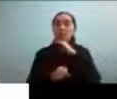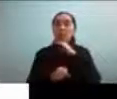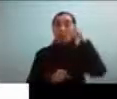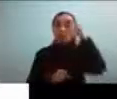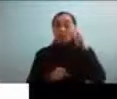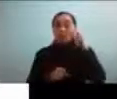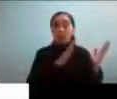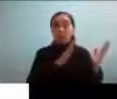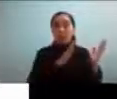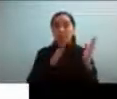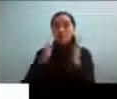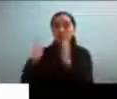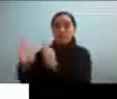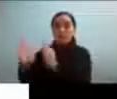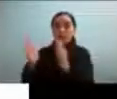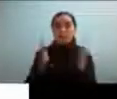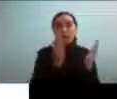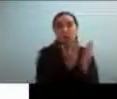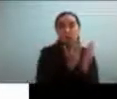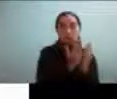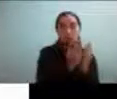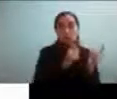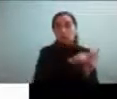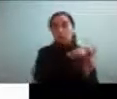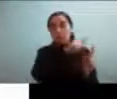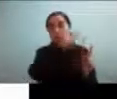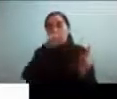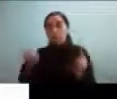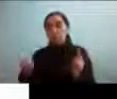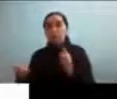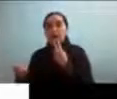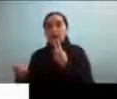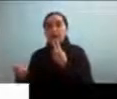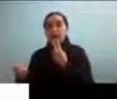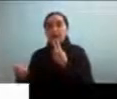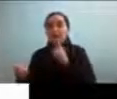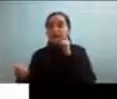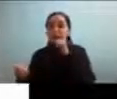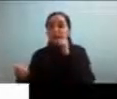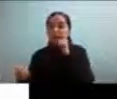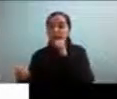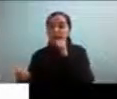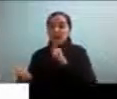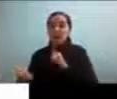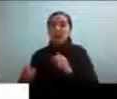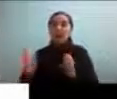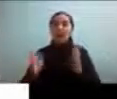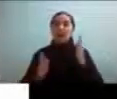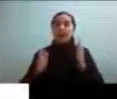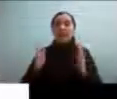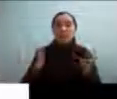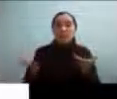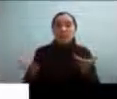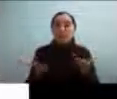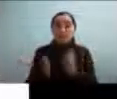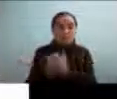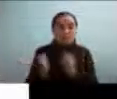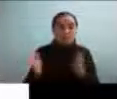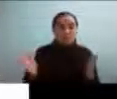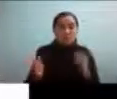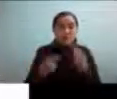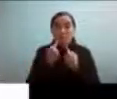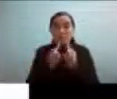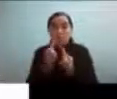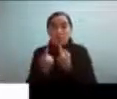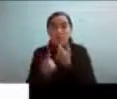vida diaria o el intercambio tal vez puede ser una mejor palabra y luego algunos vacíos y desafíos en Chile y el mundo que en realidad van a